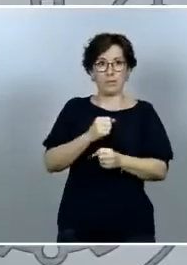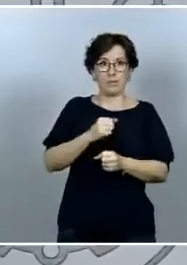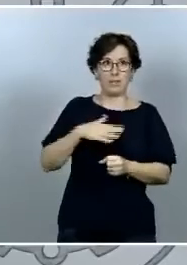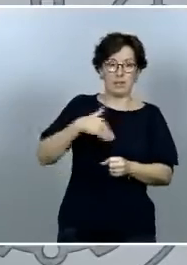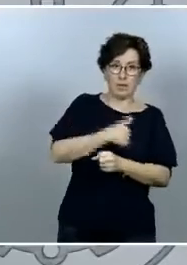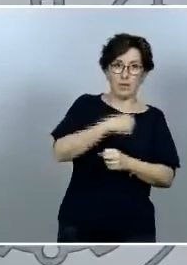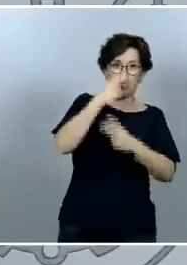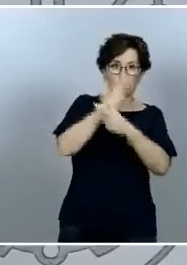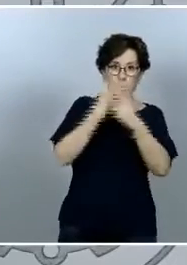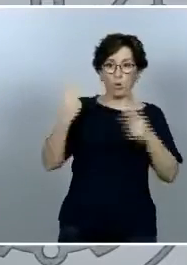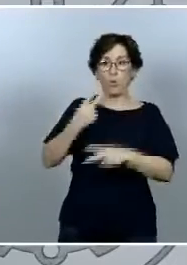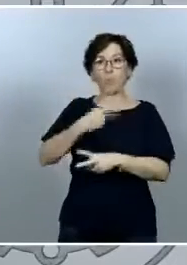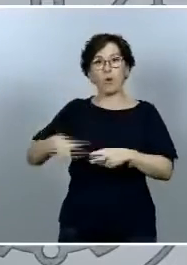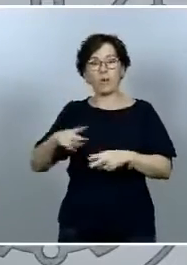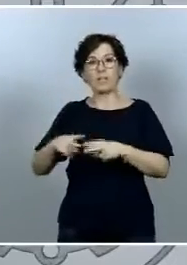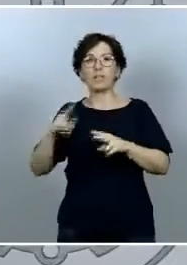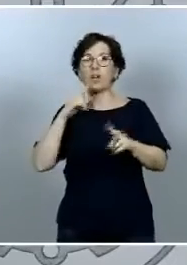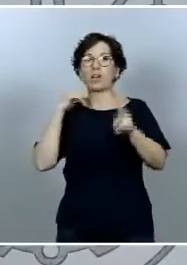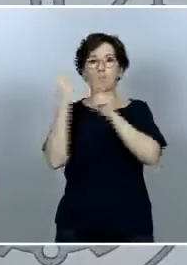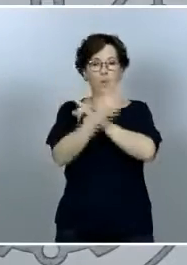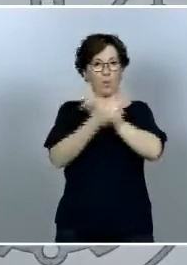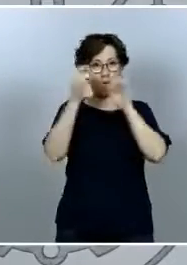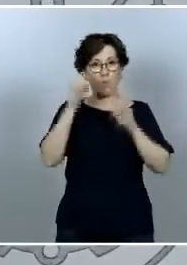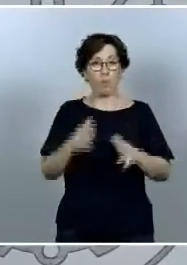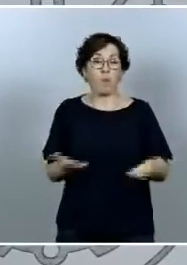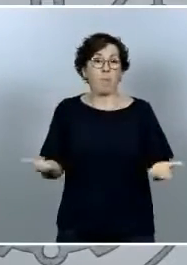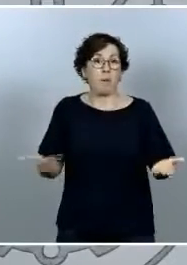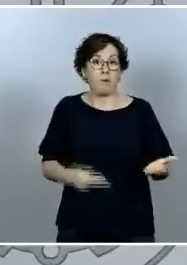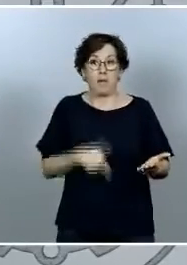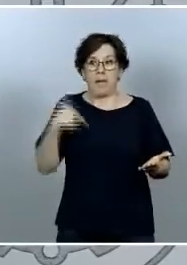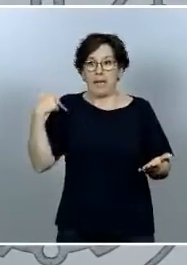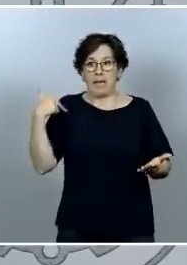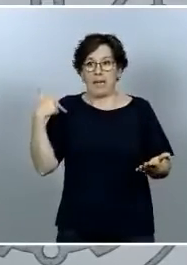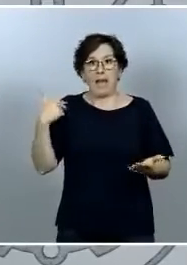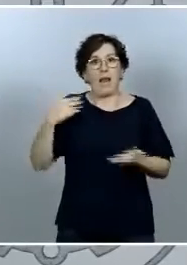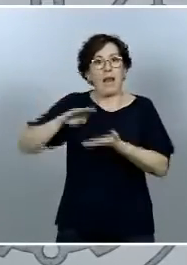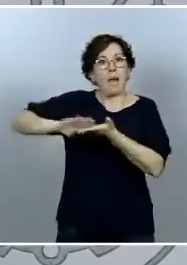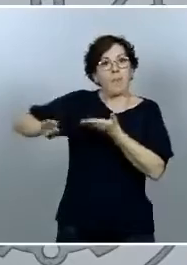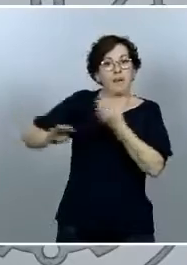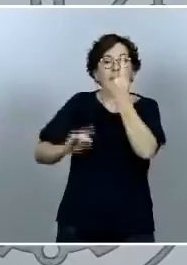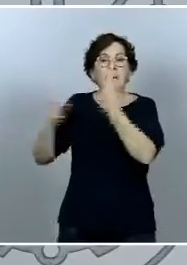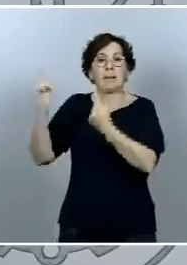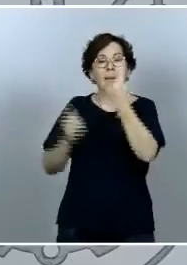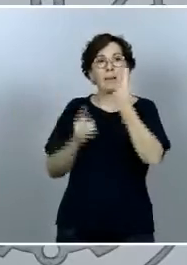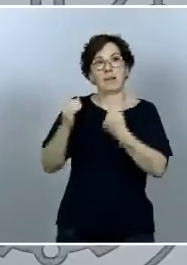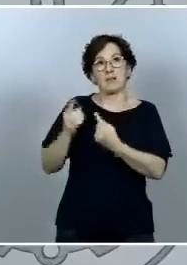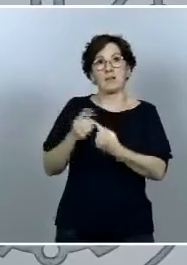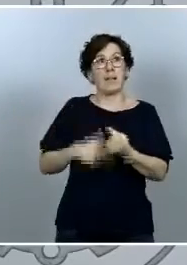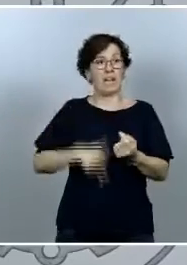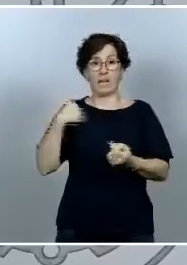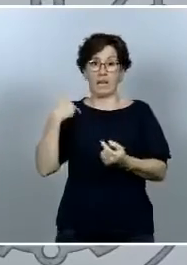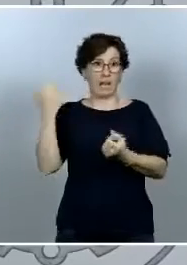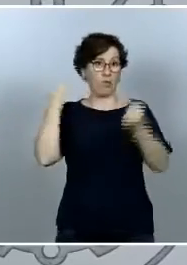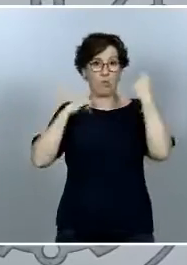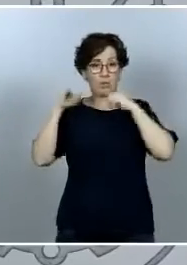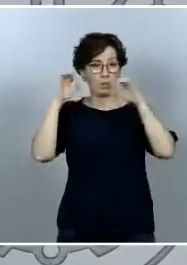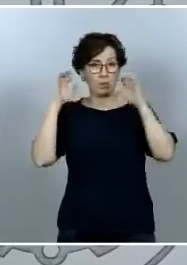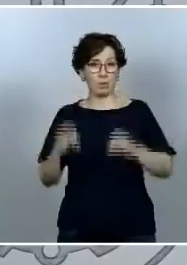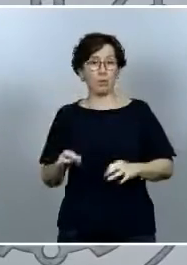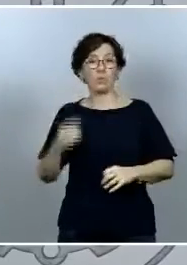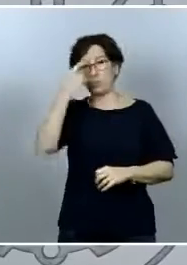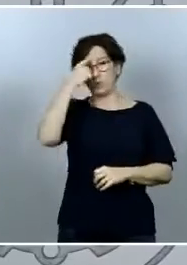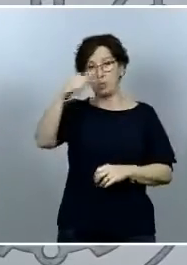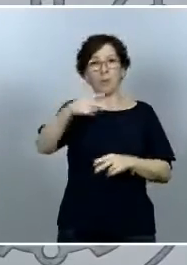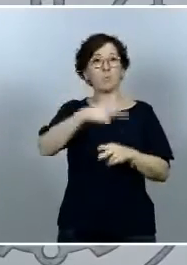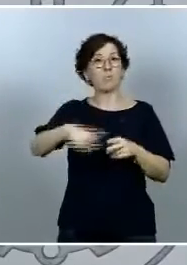generales creo que el comportamiento ha sido así más allá de que sabe que la política no suele gozar de buen prestigio en el